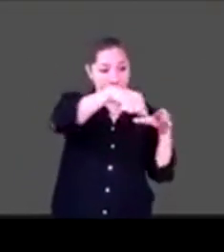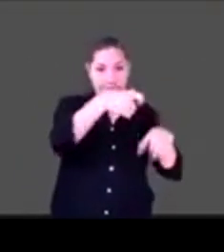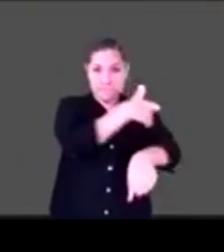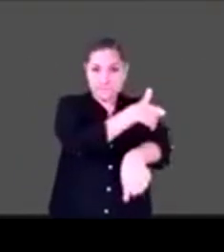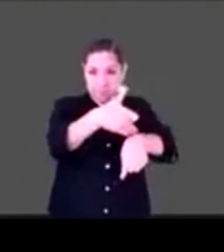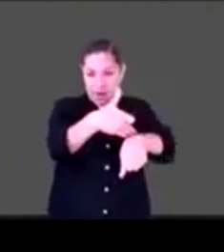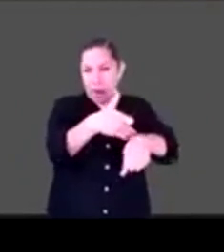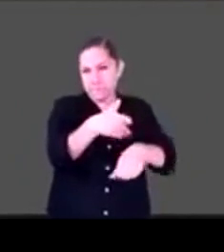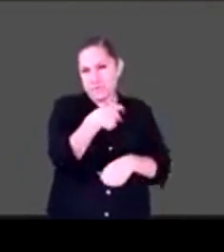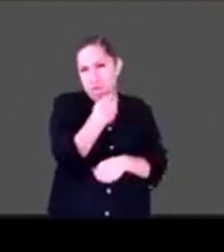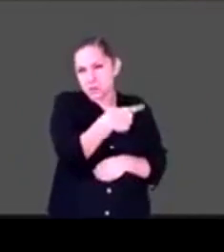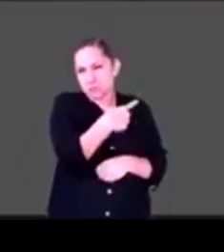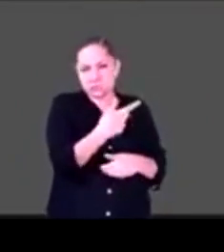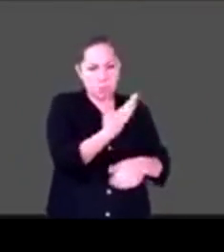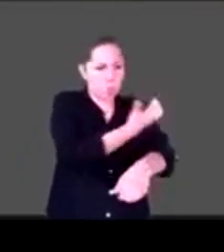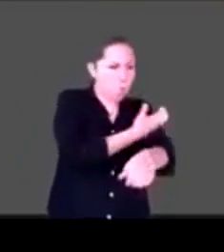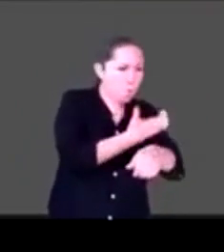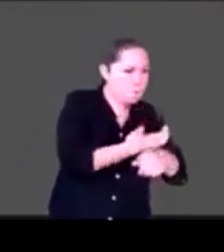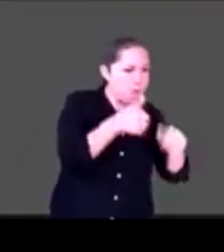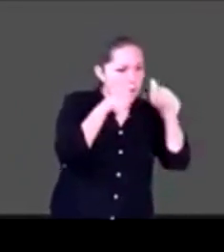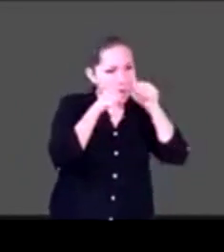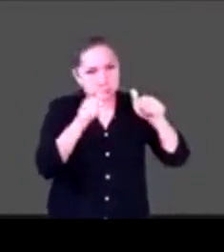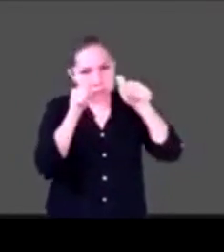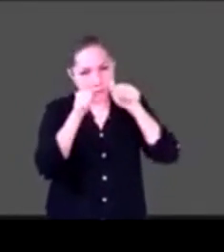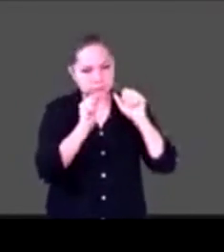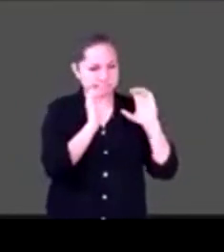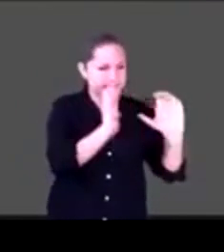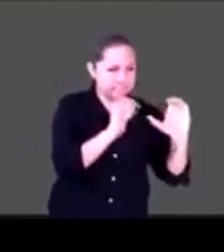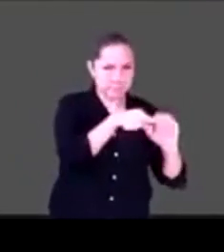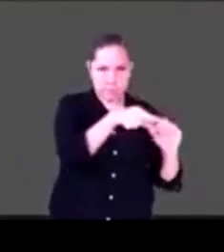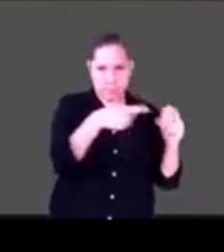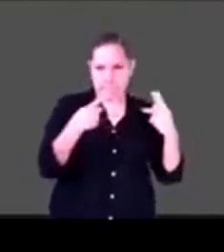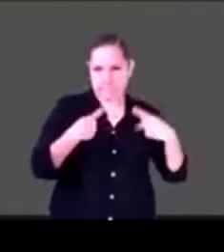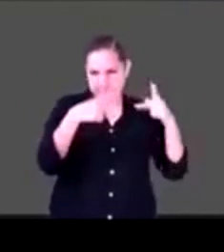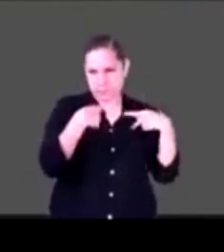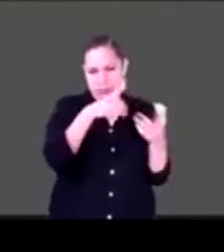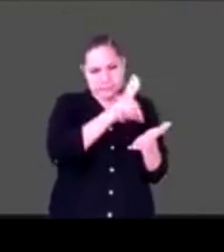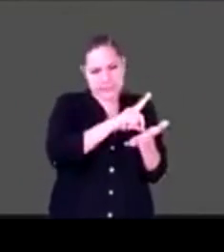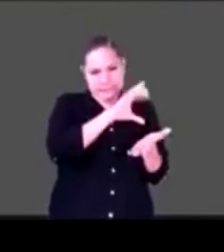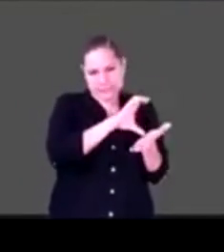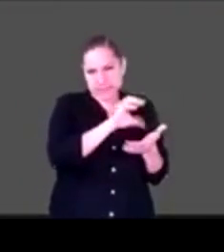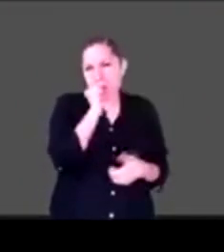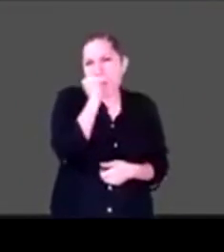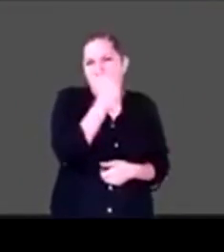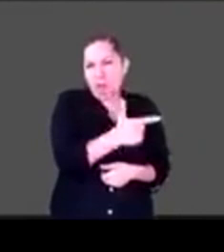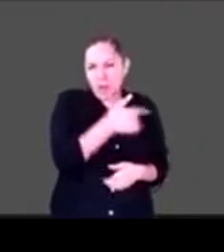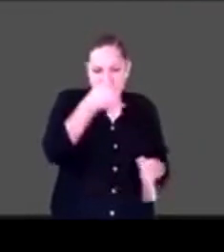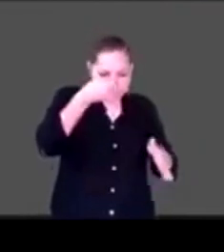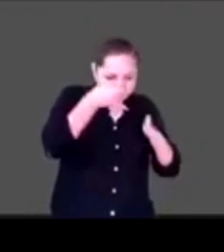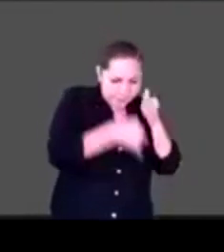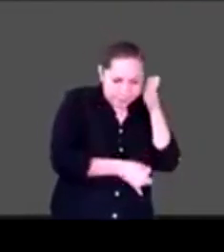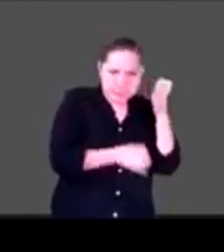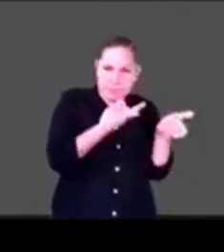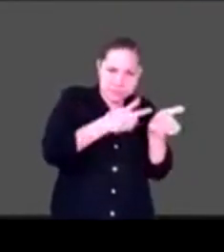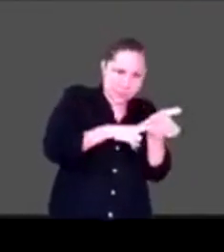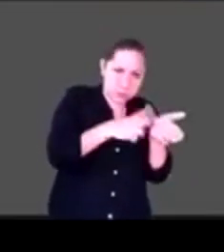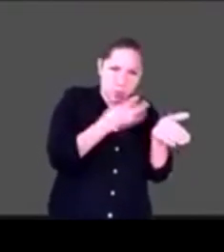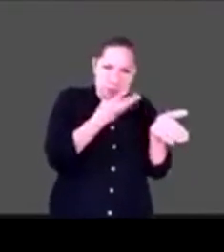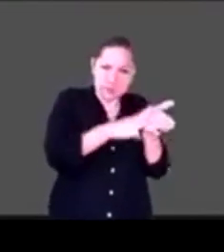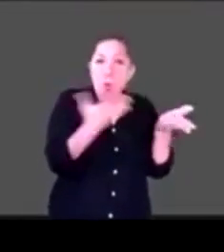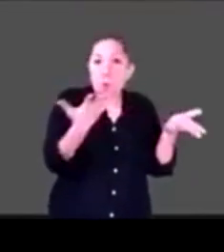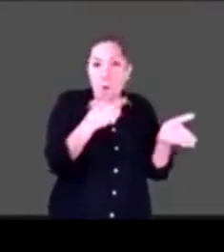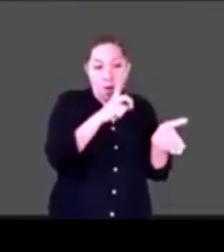personas con alguna situación de discapacidad más compleja, o discapacidad psicosocial, para poder